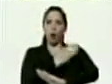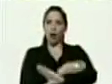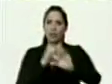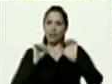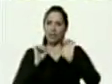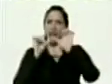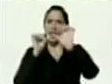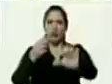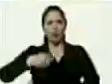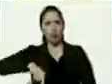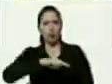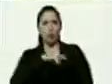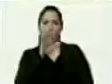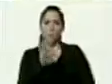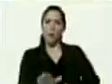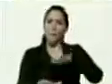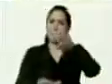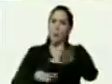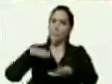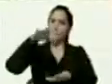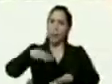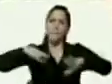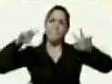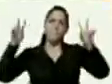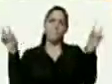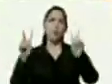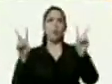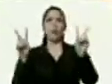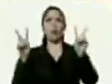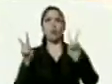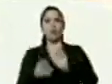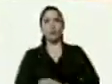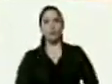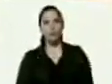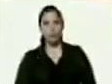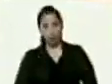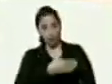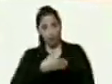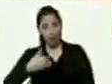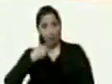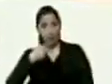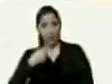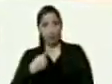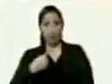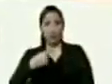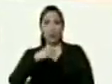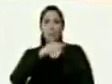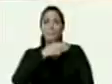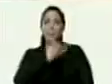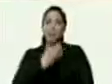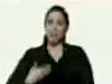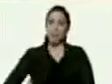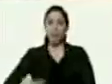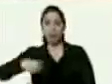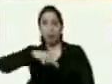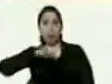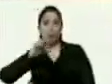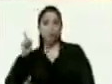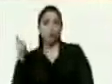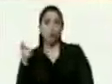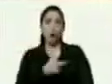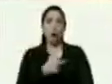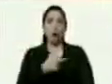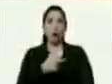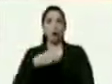nosotros avanzando en las victorias futuras queremos decirle presidente que en nuestro cuarico al cual